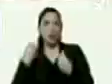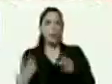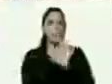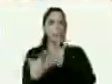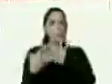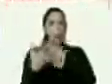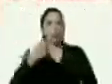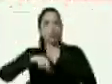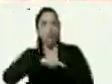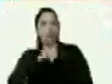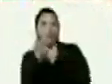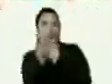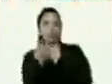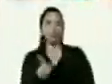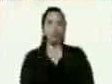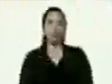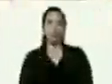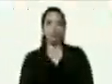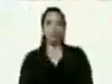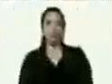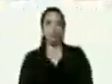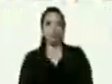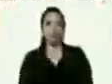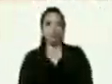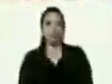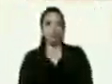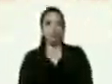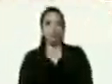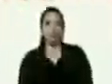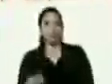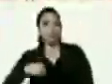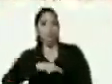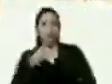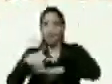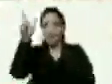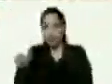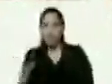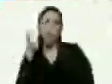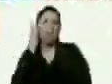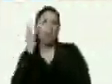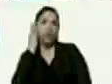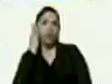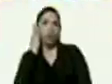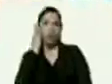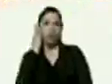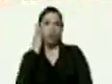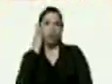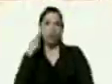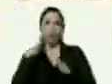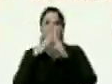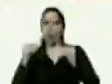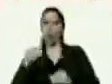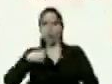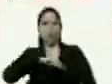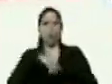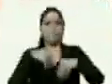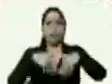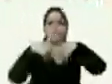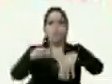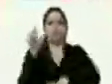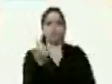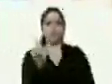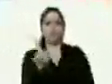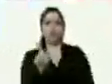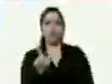con nuestro partido socialista unidos de venezuela presidente nuestra gobernadora y el hija santaella toda nuestra militancia perseguista